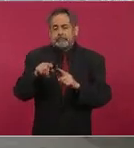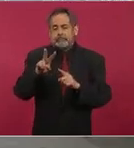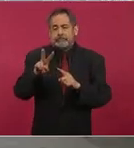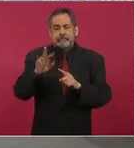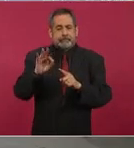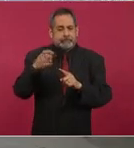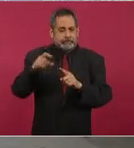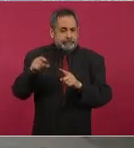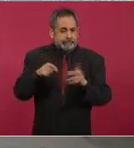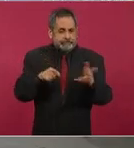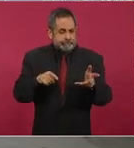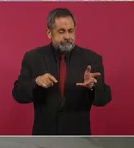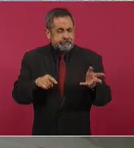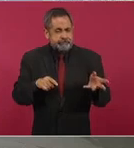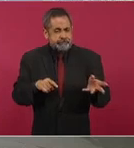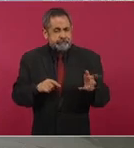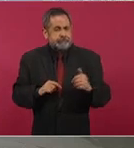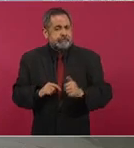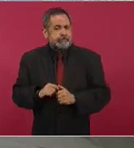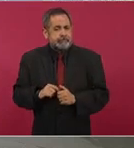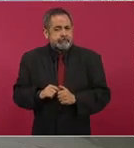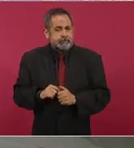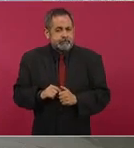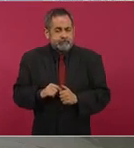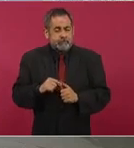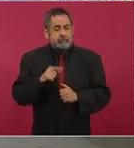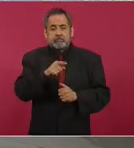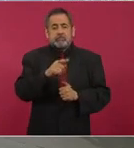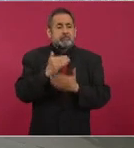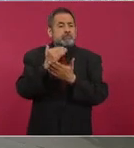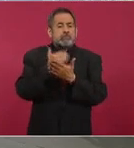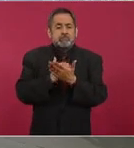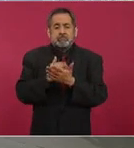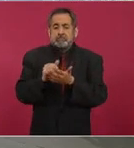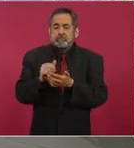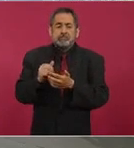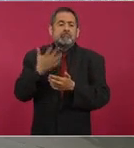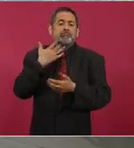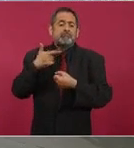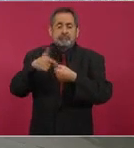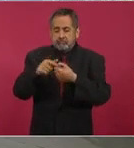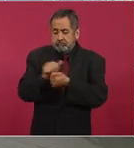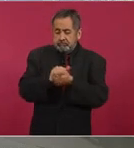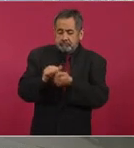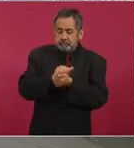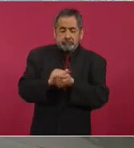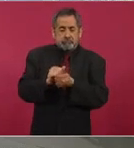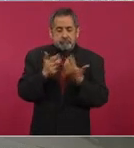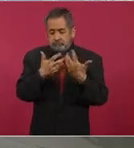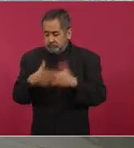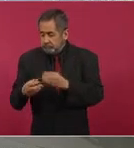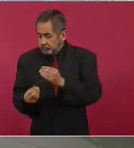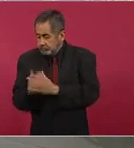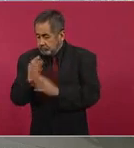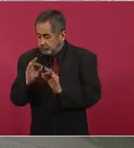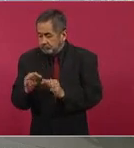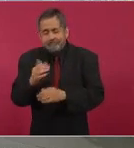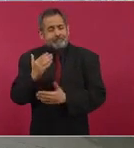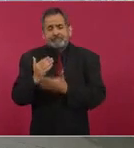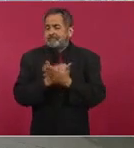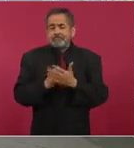se se refinó menos combustibles el 12.1%